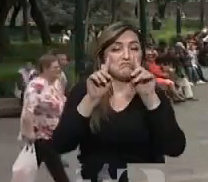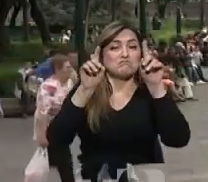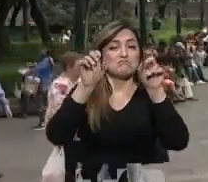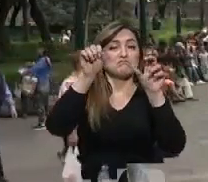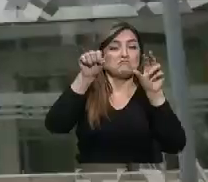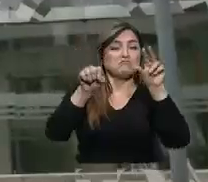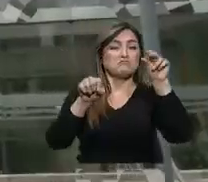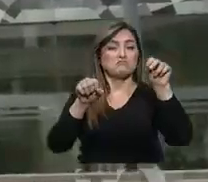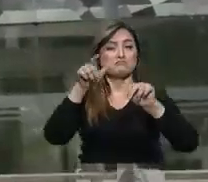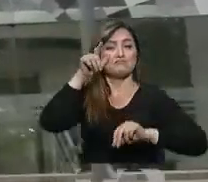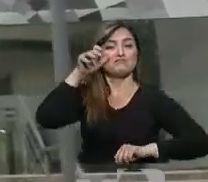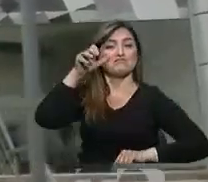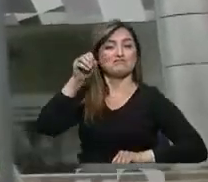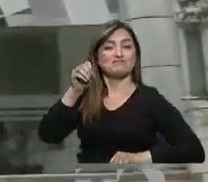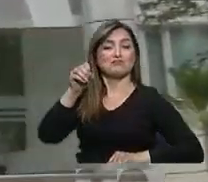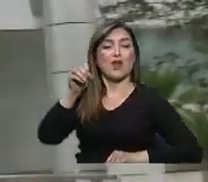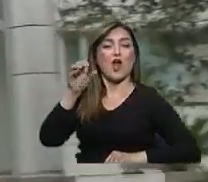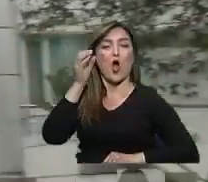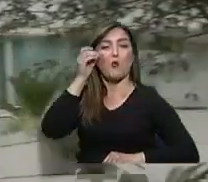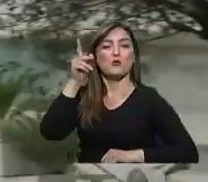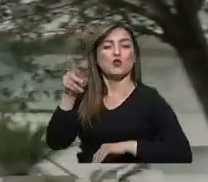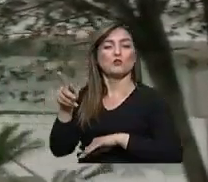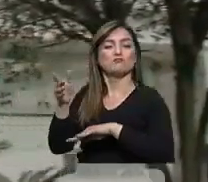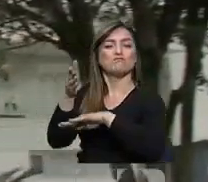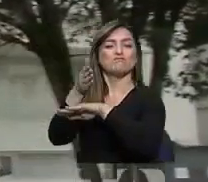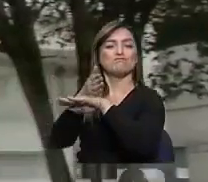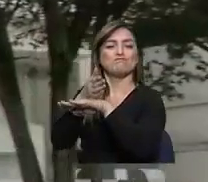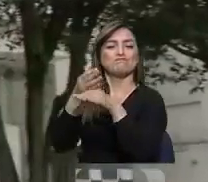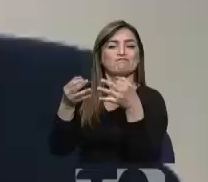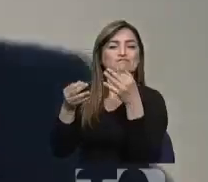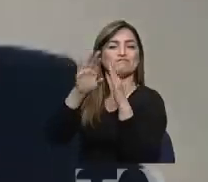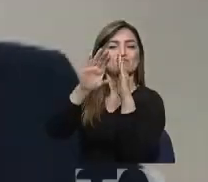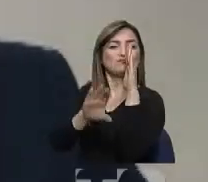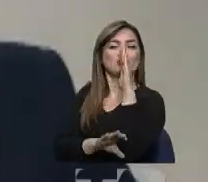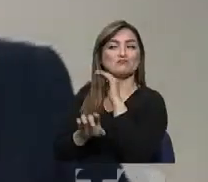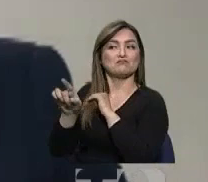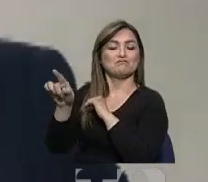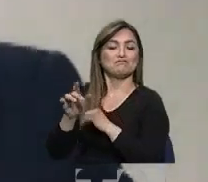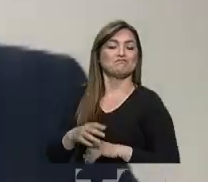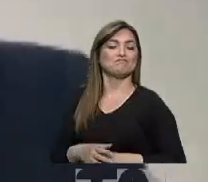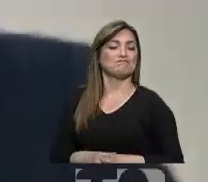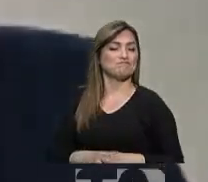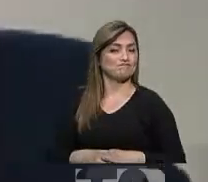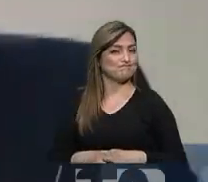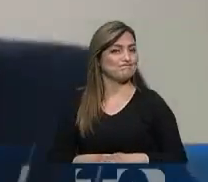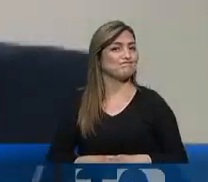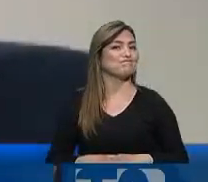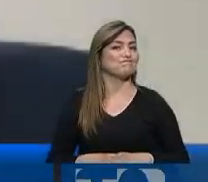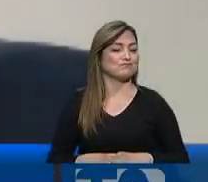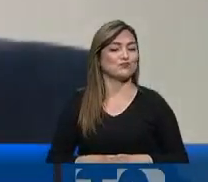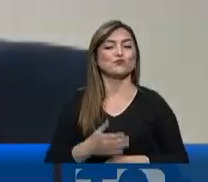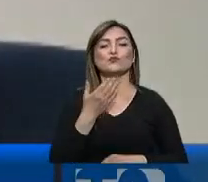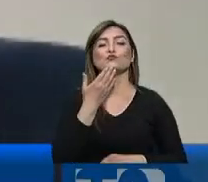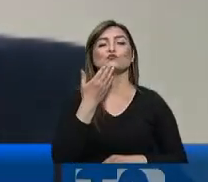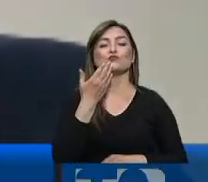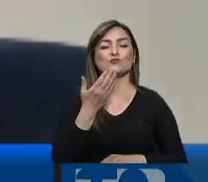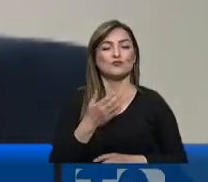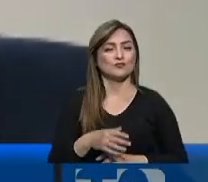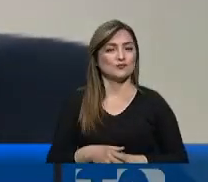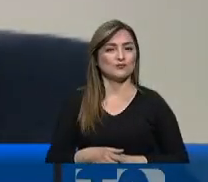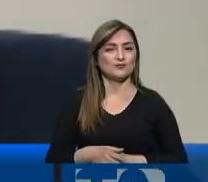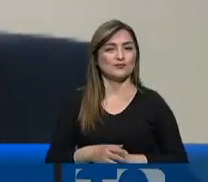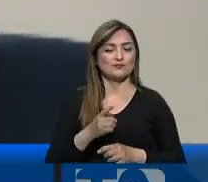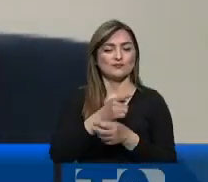el presidente deberá contar con el criterio previo de la Corte Constitucional. Eso tendría que hacerse solamente a través de la